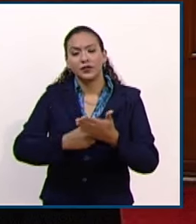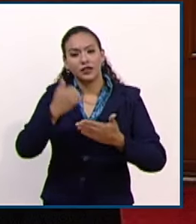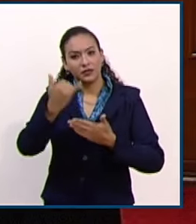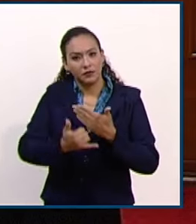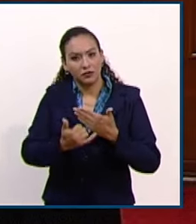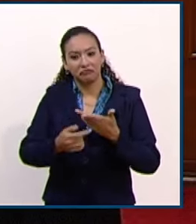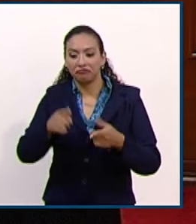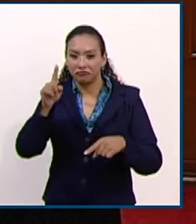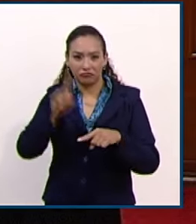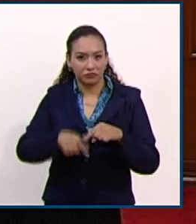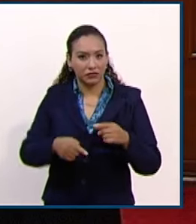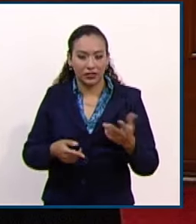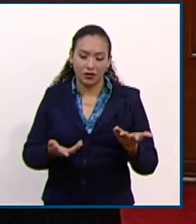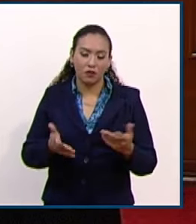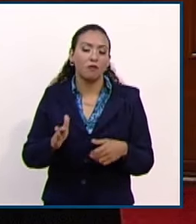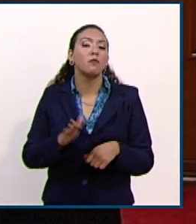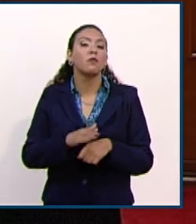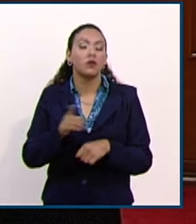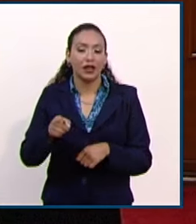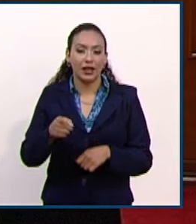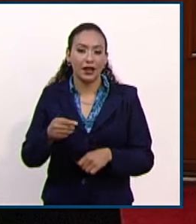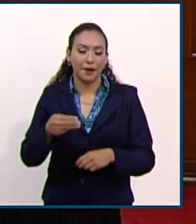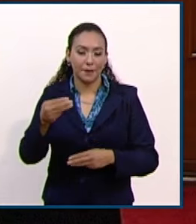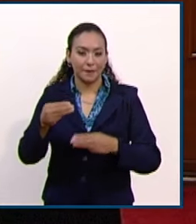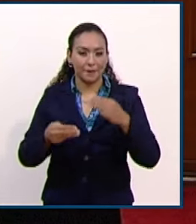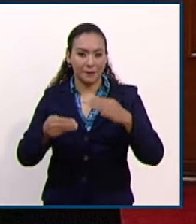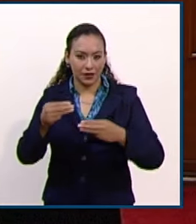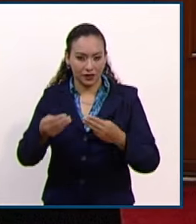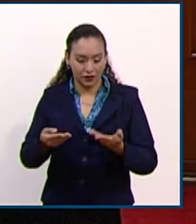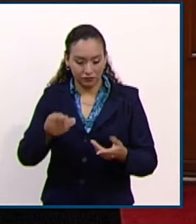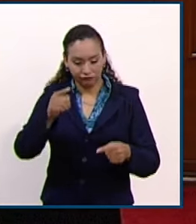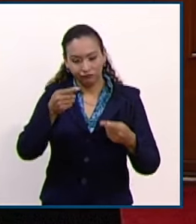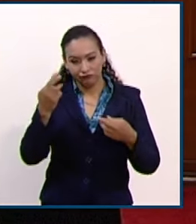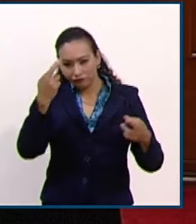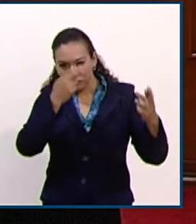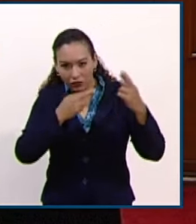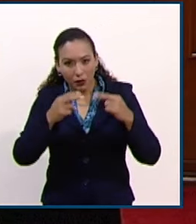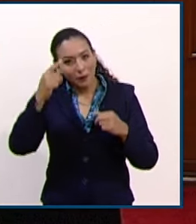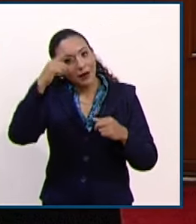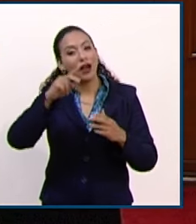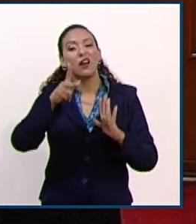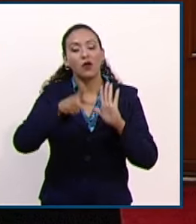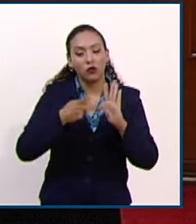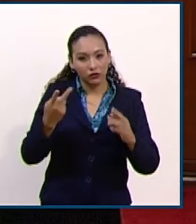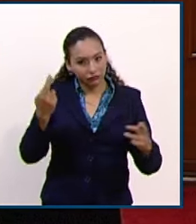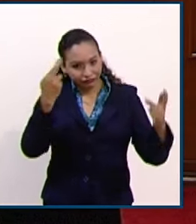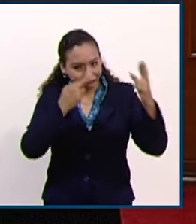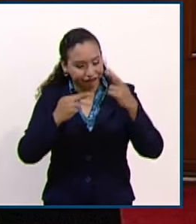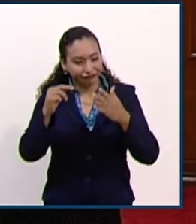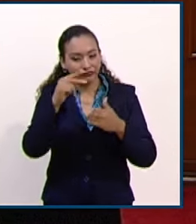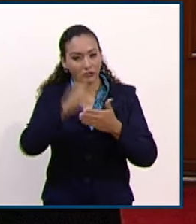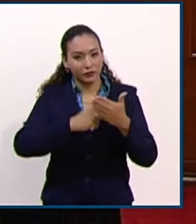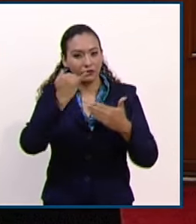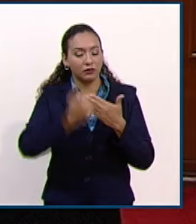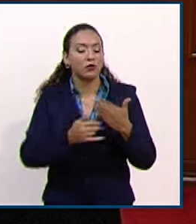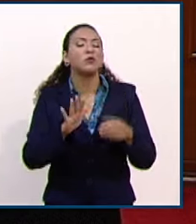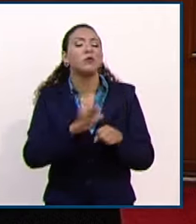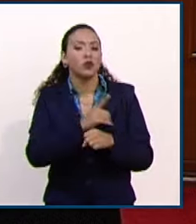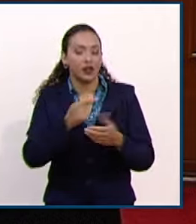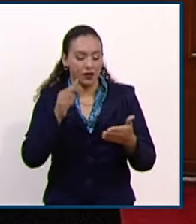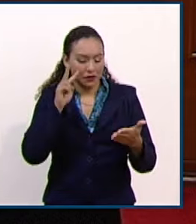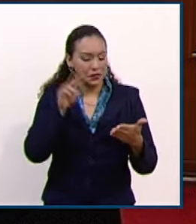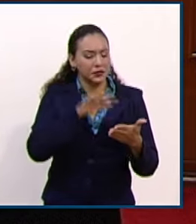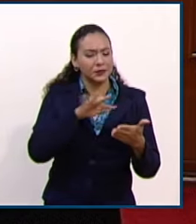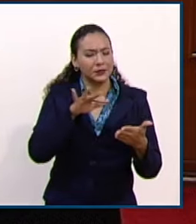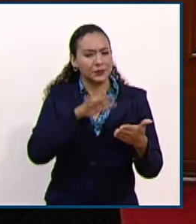retirado por el ministro ponente para realizar ajustes, pues al analizar la oportunidad